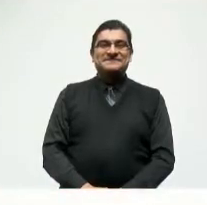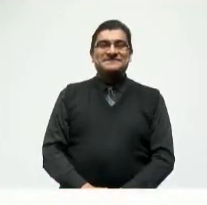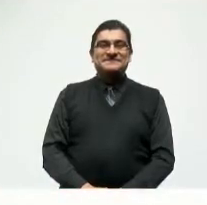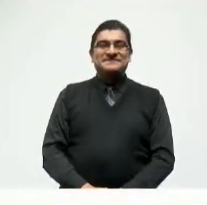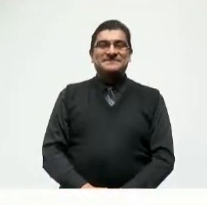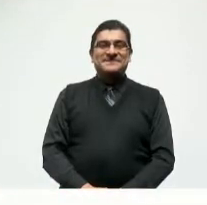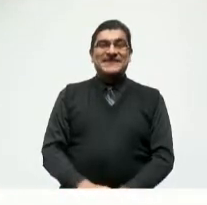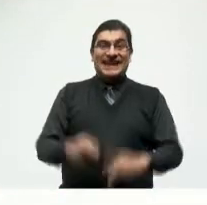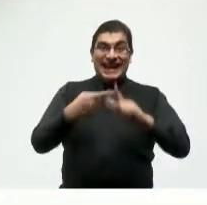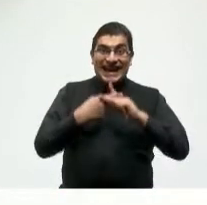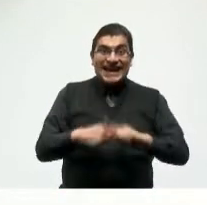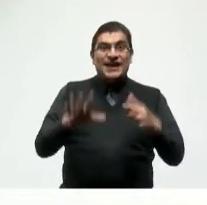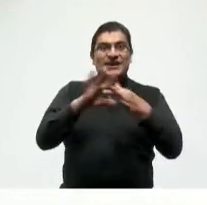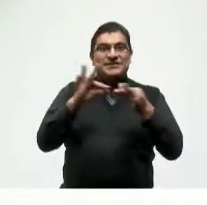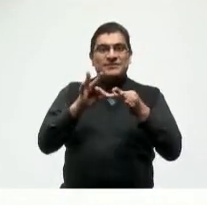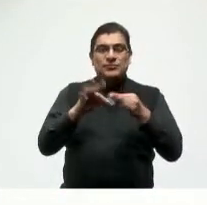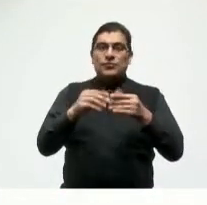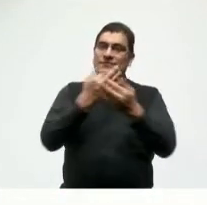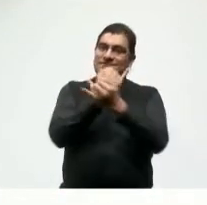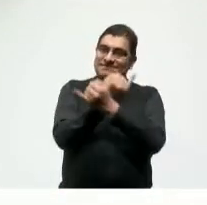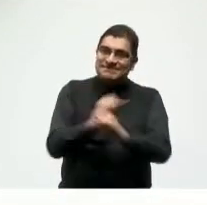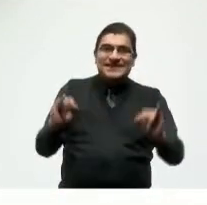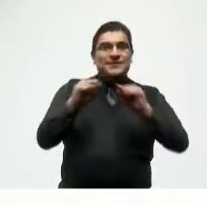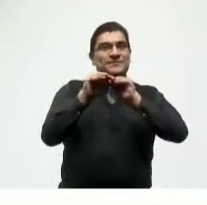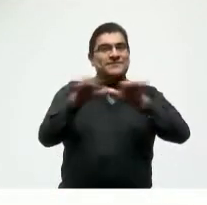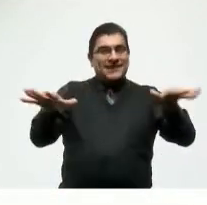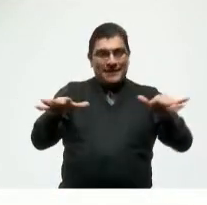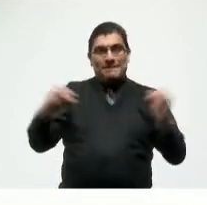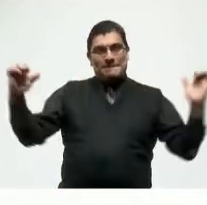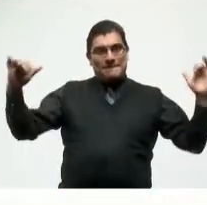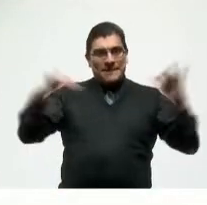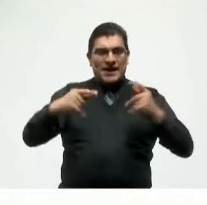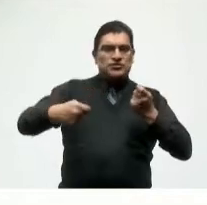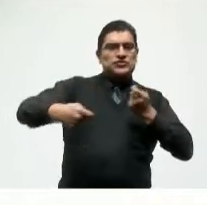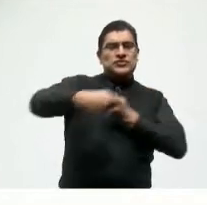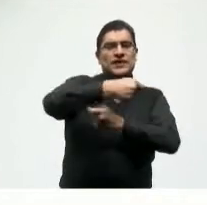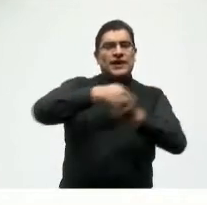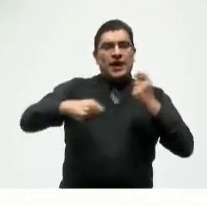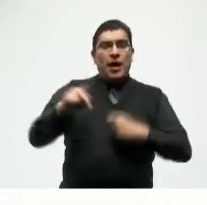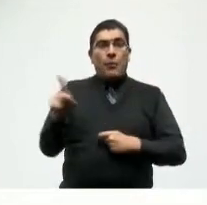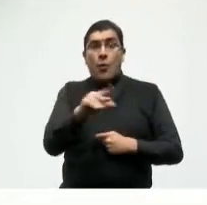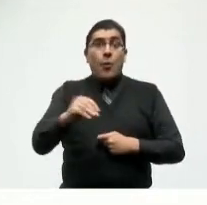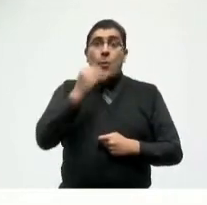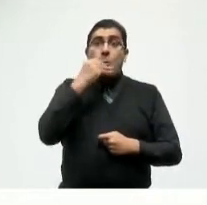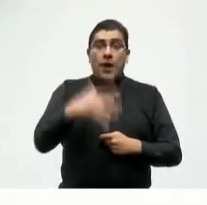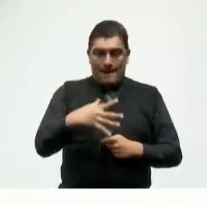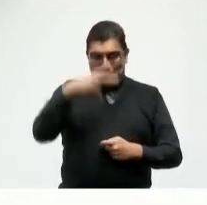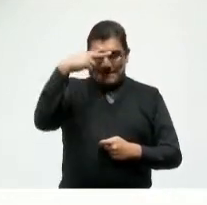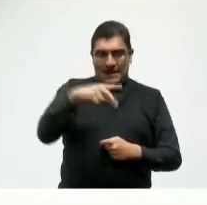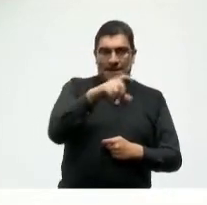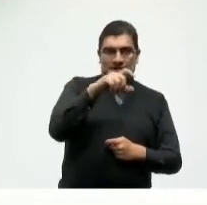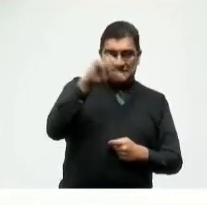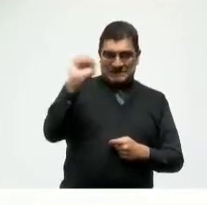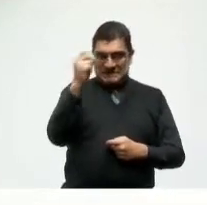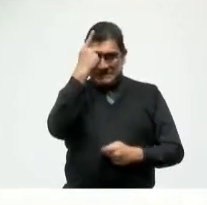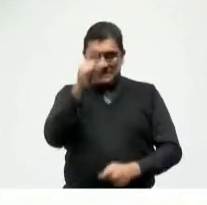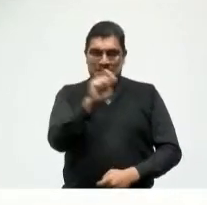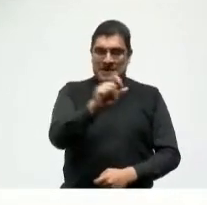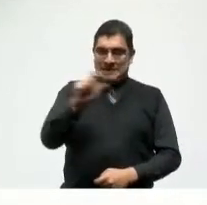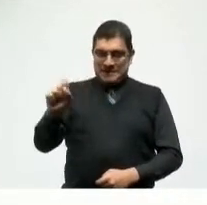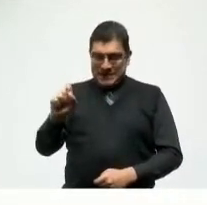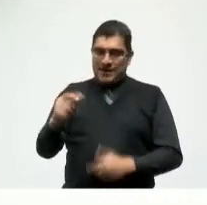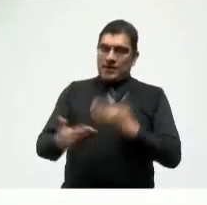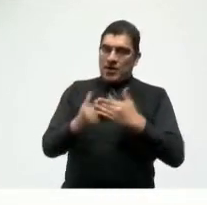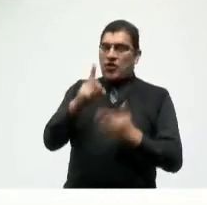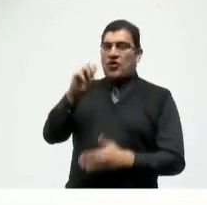Para iniciar esta ceremonia de inauguración del Tianguis de Pueblos Mágicos San Luis Potosí 2020 cedo la palabra al doctor